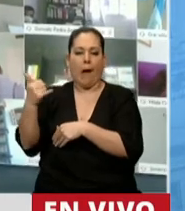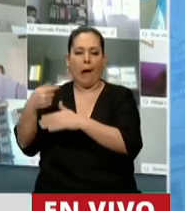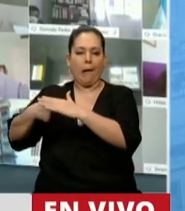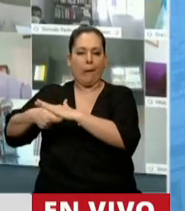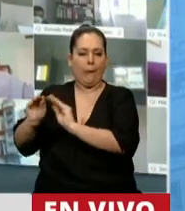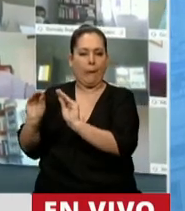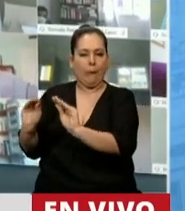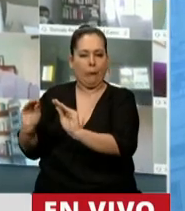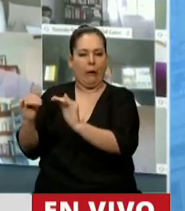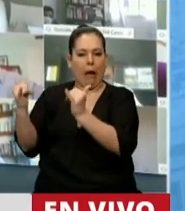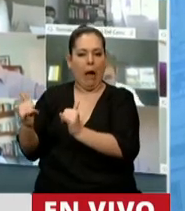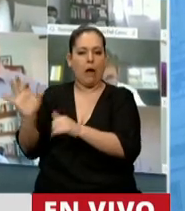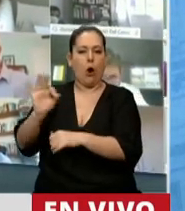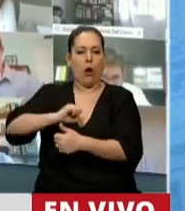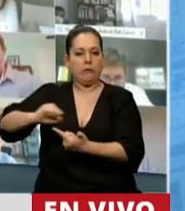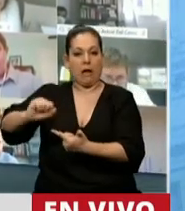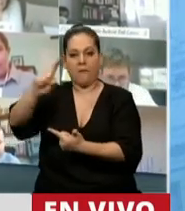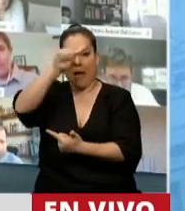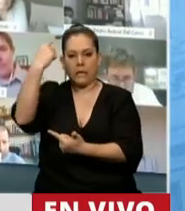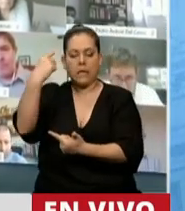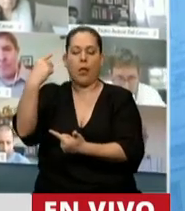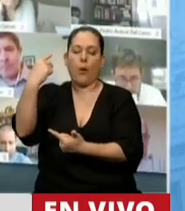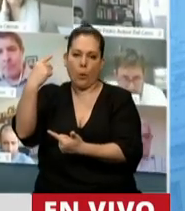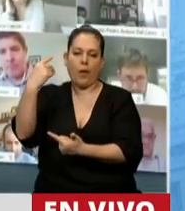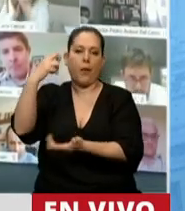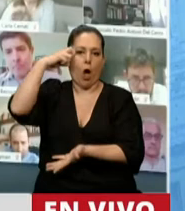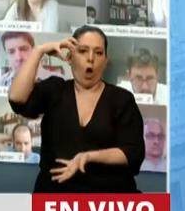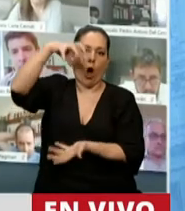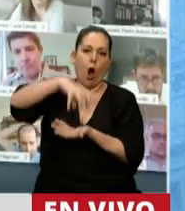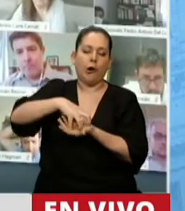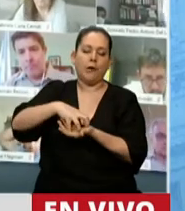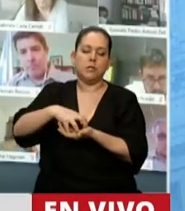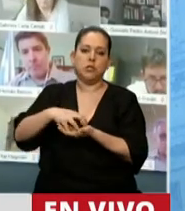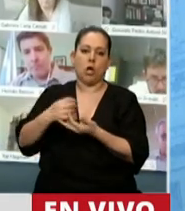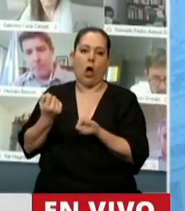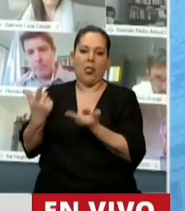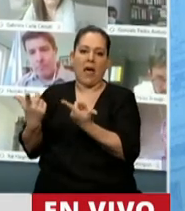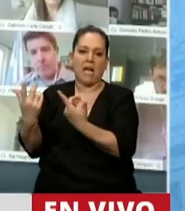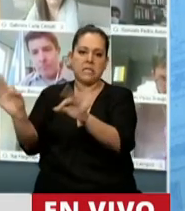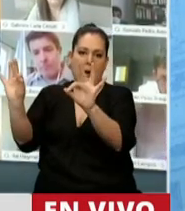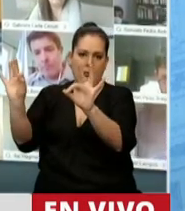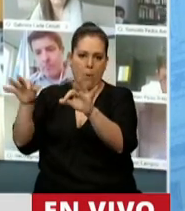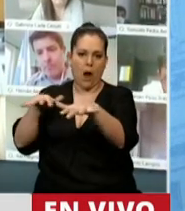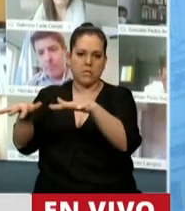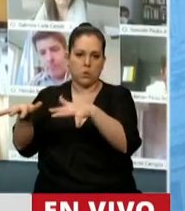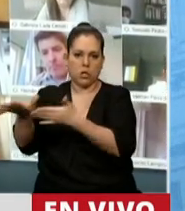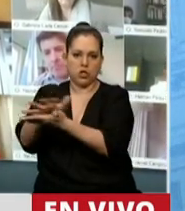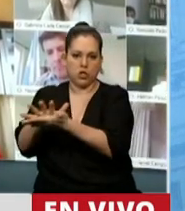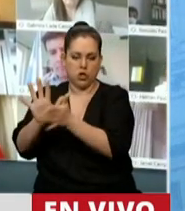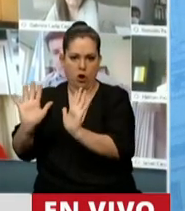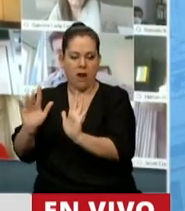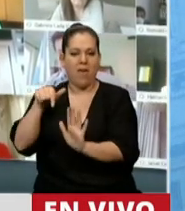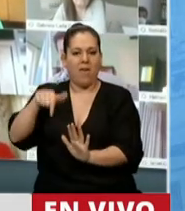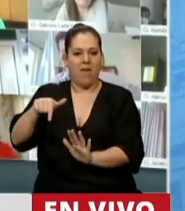o que defrauda al Estado, el Congreso de la Nación va a estar dispuesto a darle un salvavidas para sacarla de esa situación. Es una señal